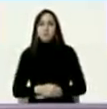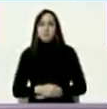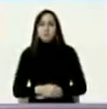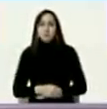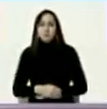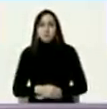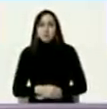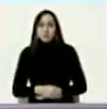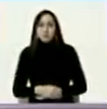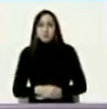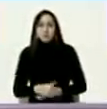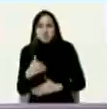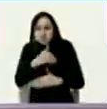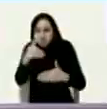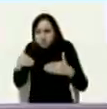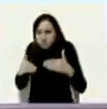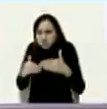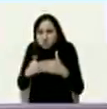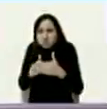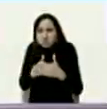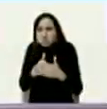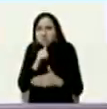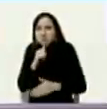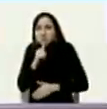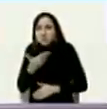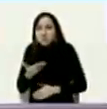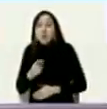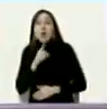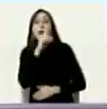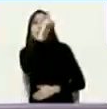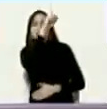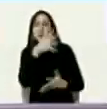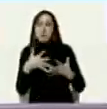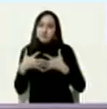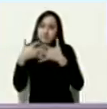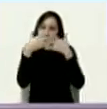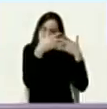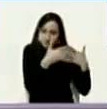detrás de todo el imperialismo norteamericano